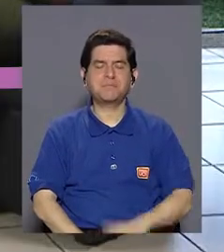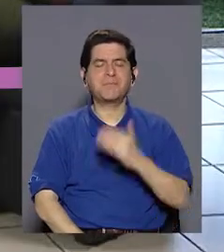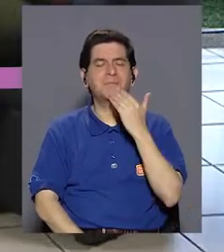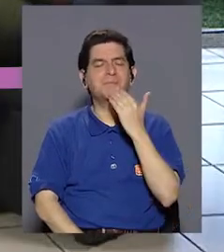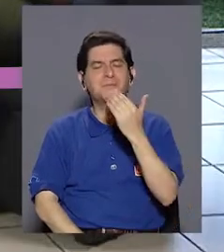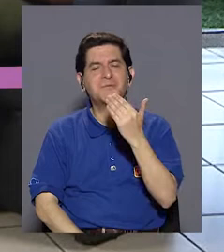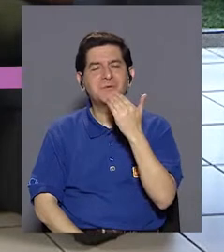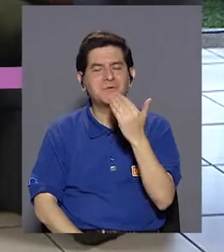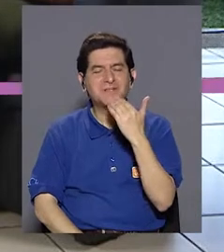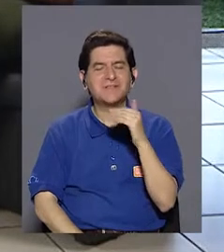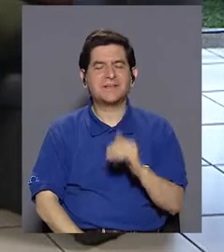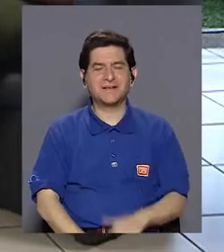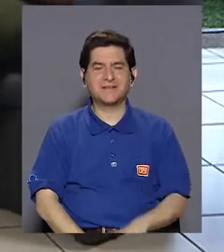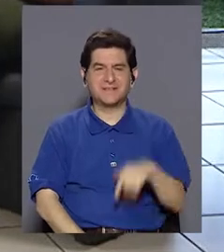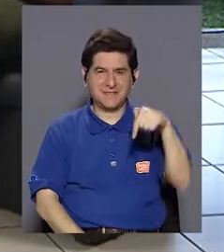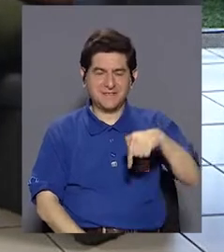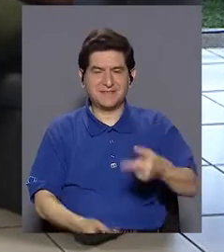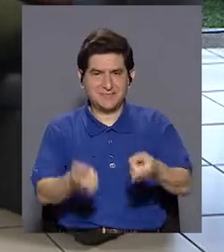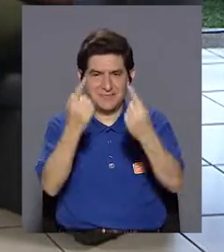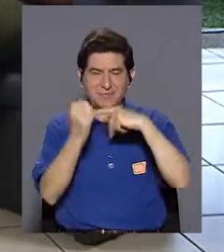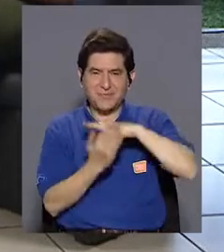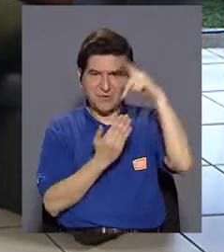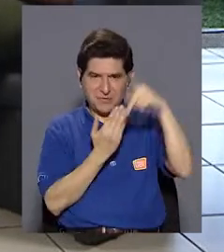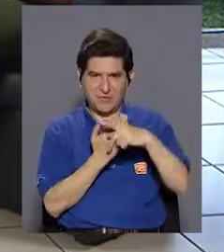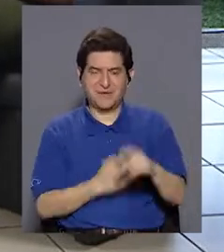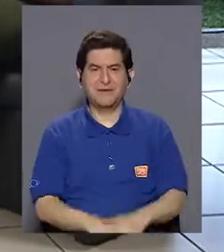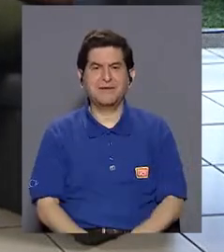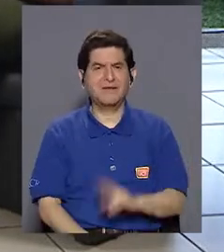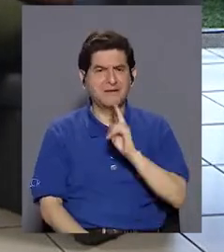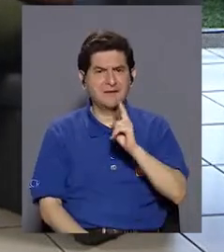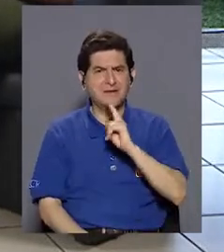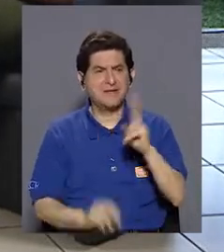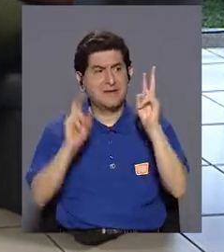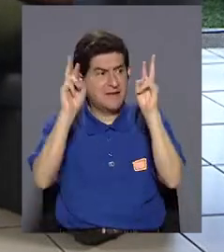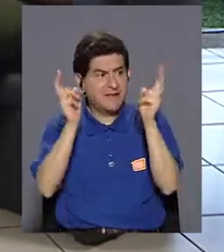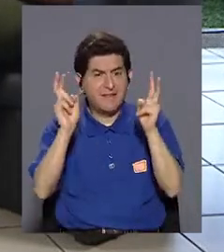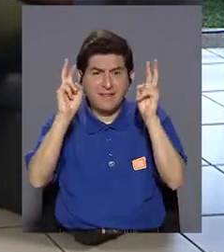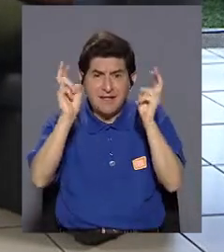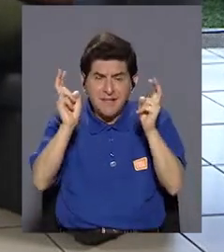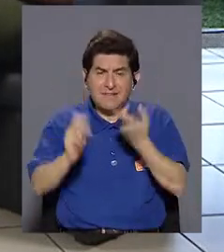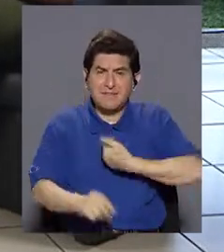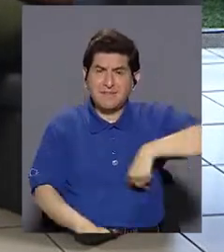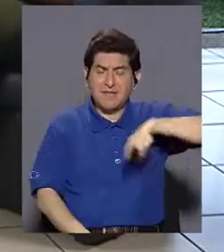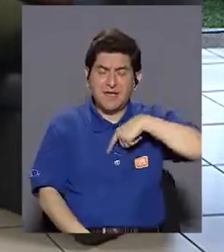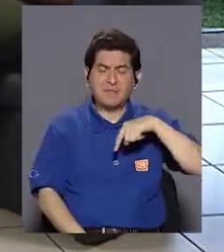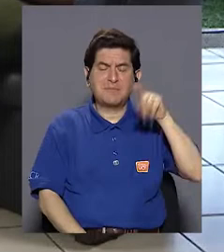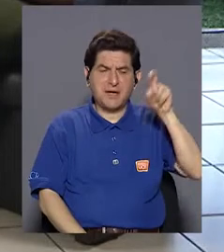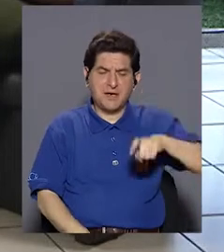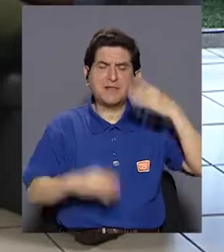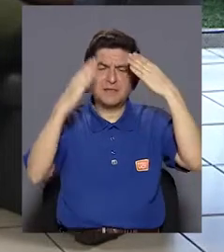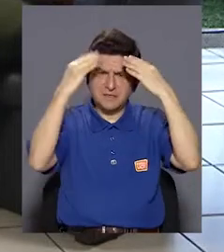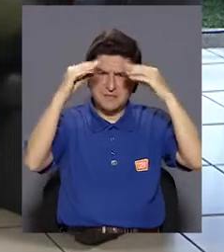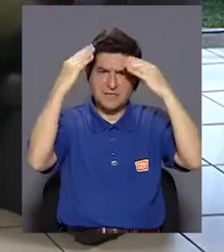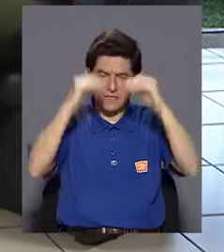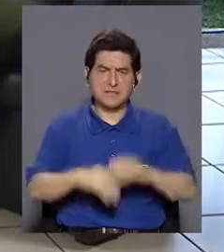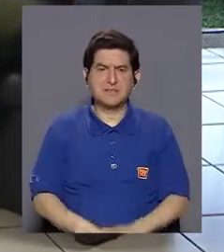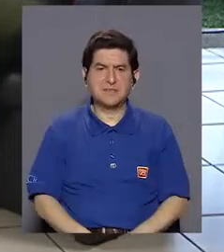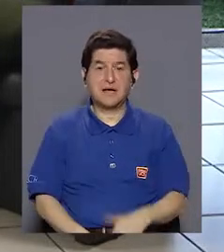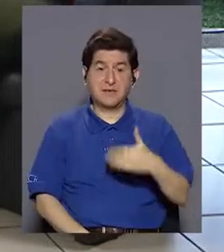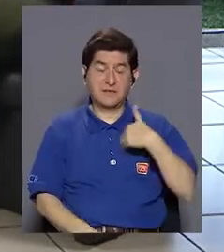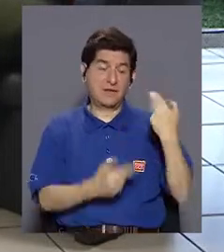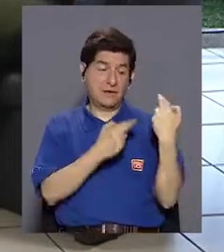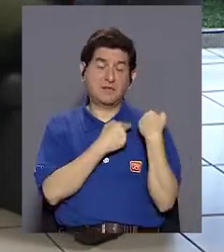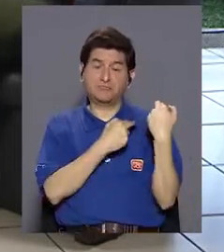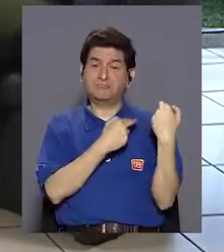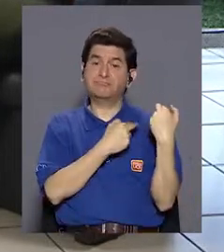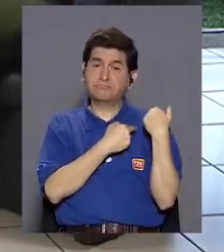Bueno, agradecerles el espacio. Mucho gusto. Este ratito realmente es un tema del que nos tenemos que informar, porque también tenemos que